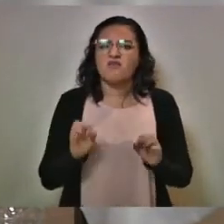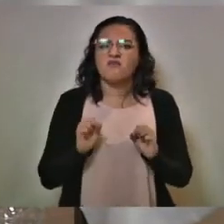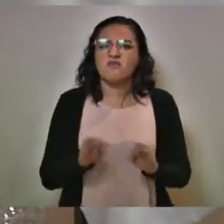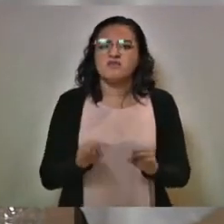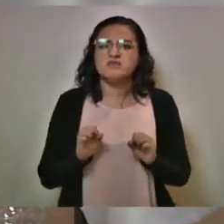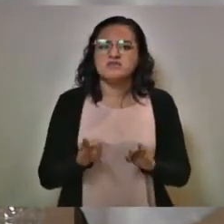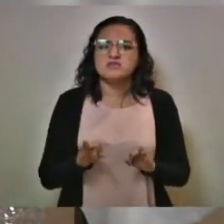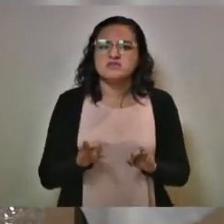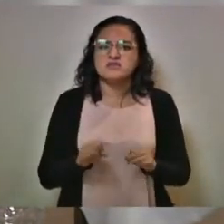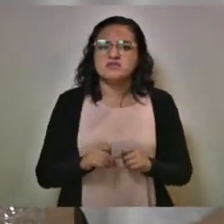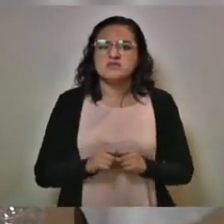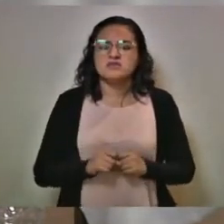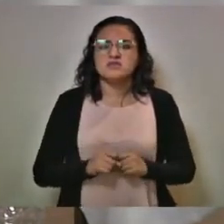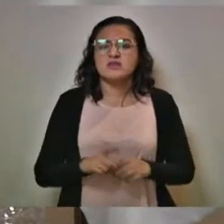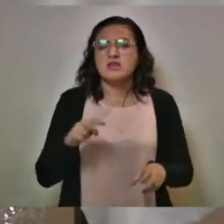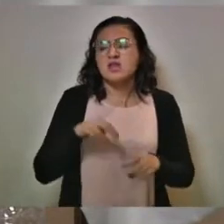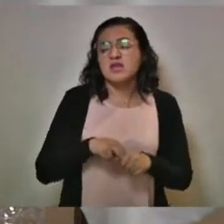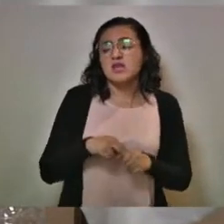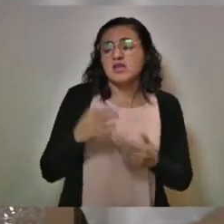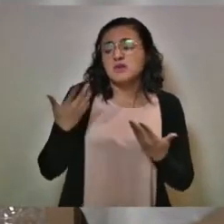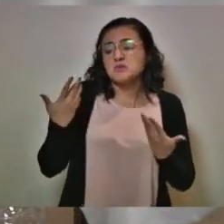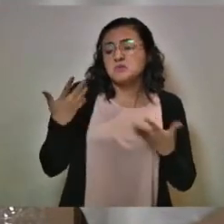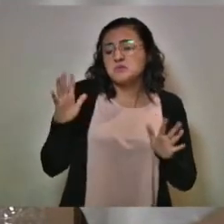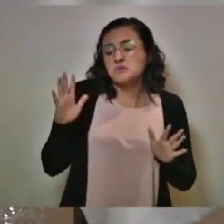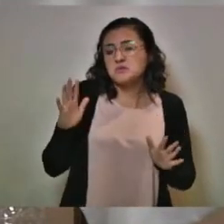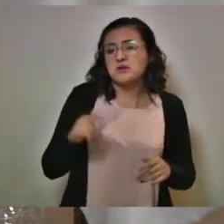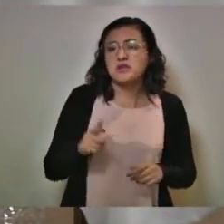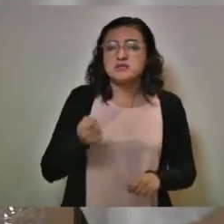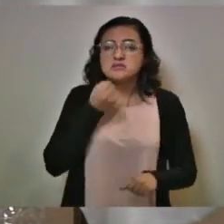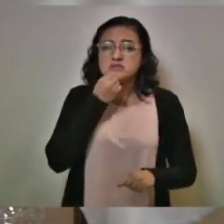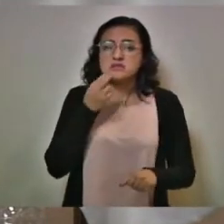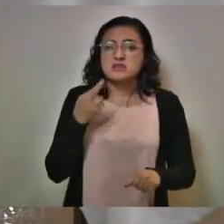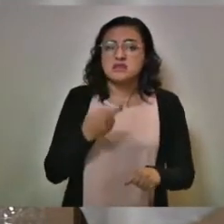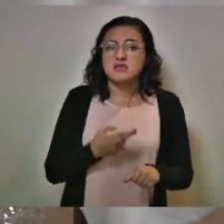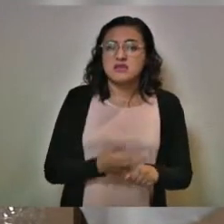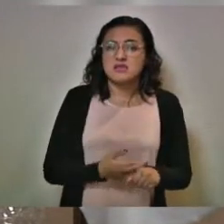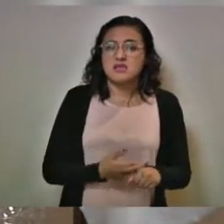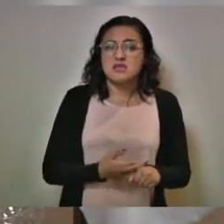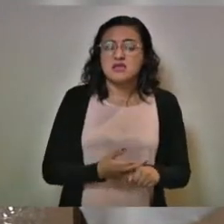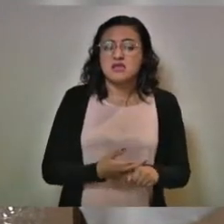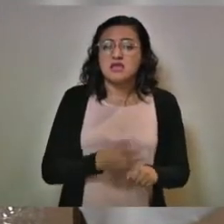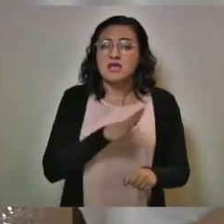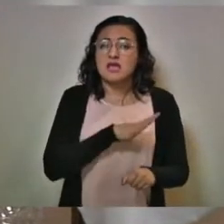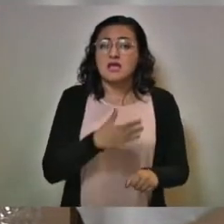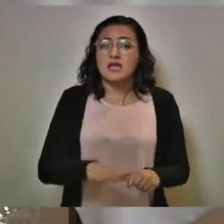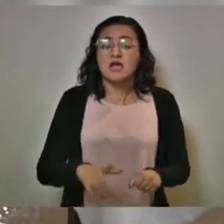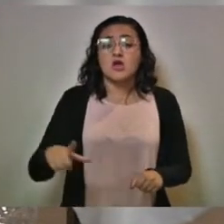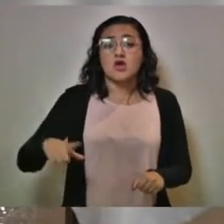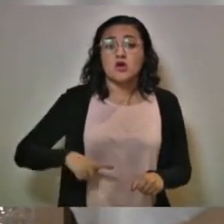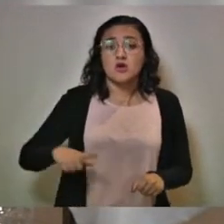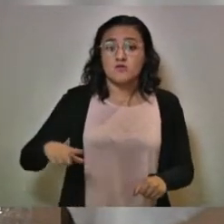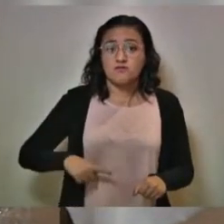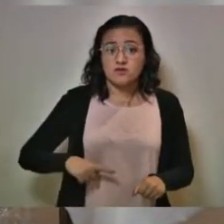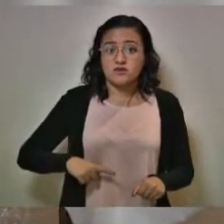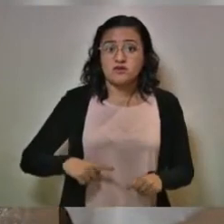del entonces secretario general de gobierno